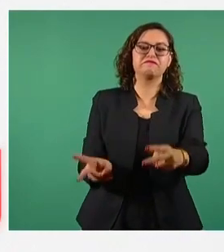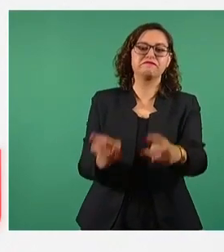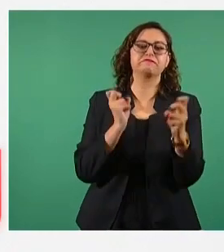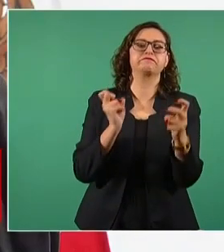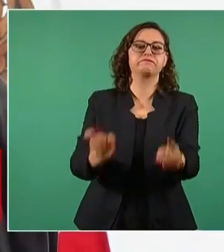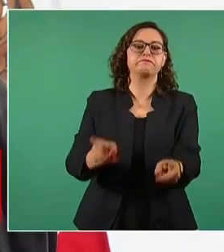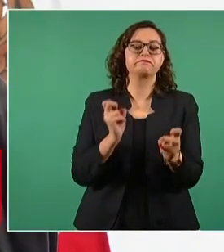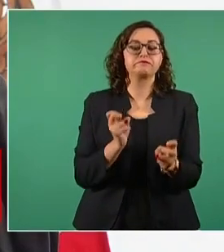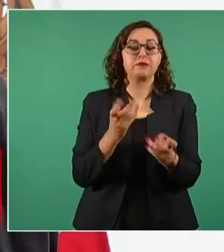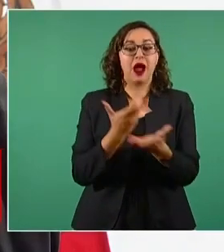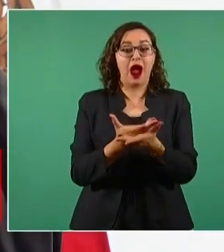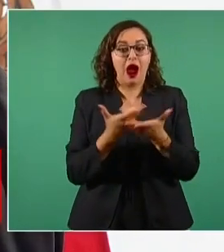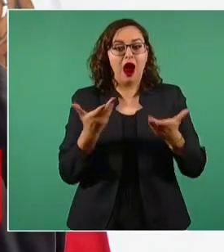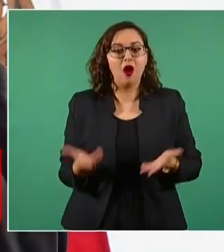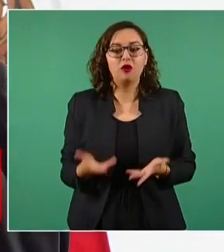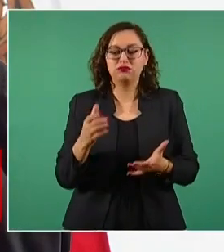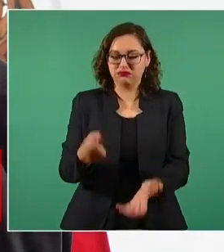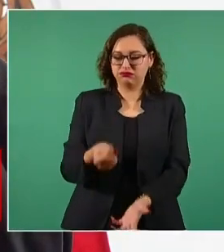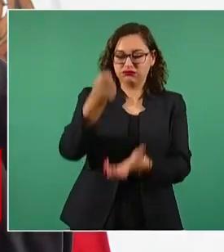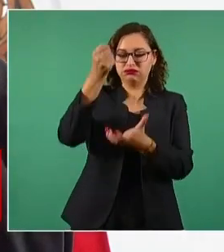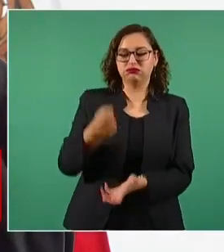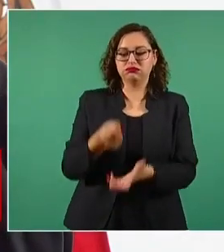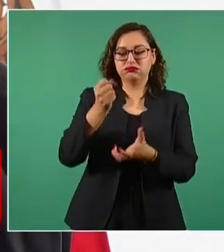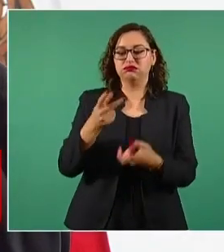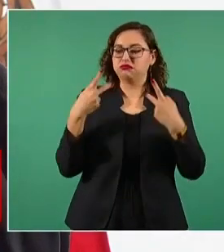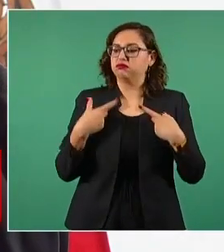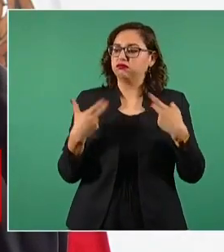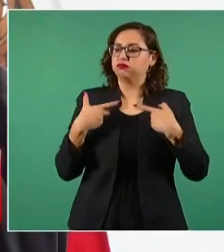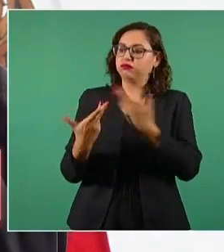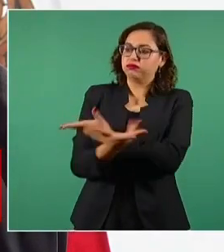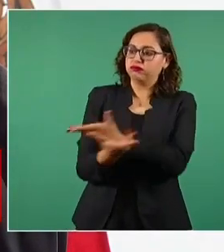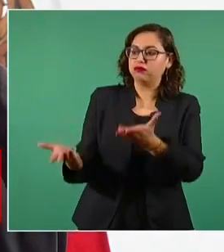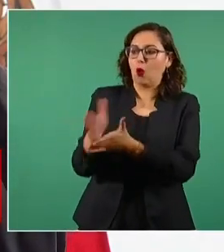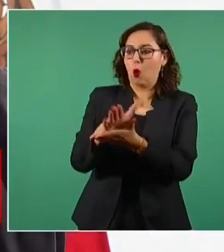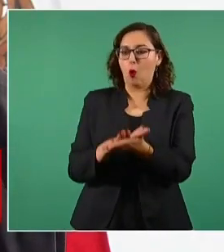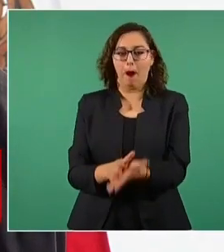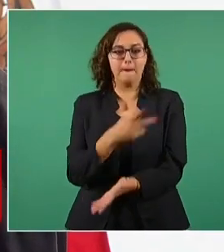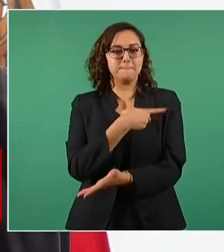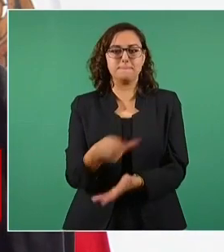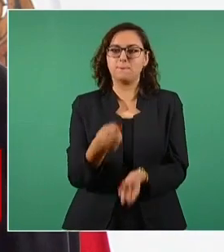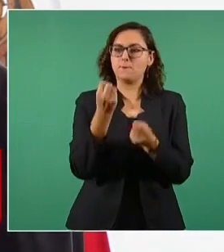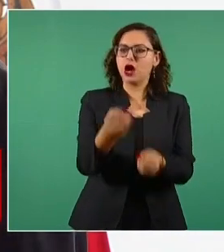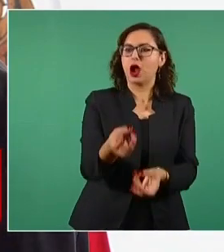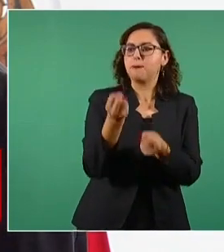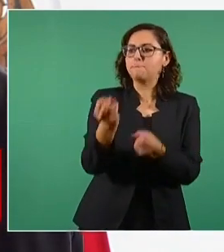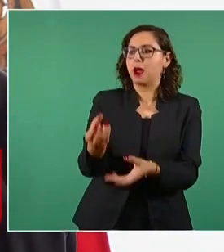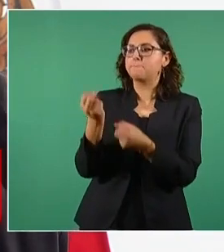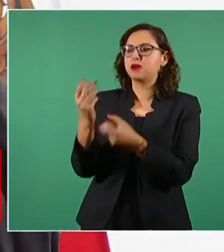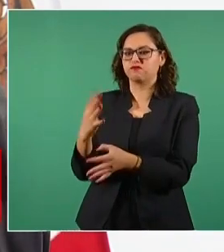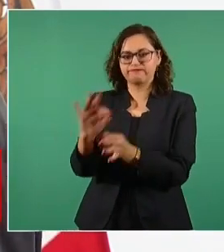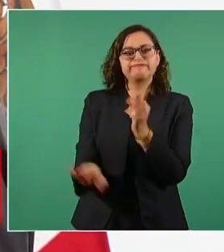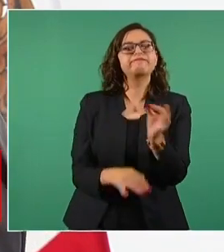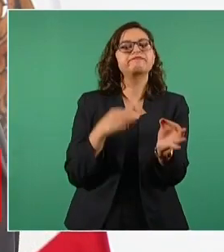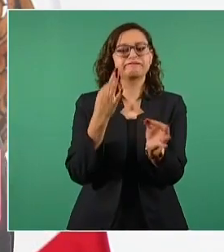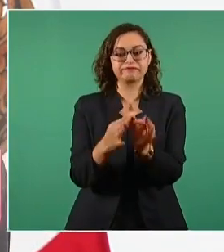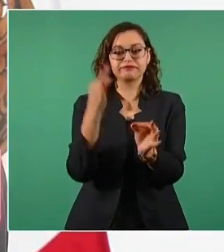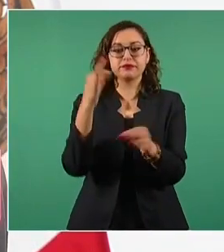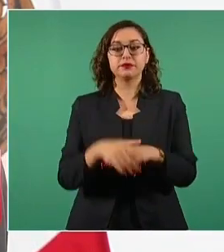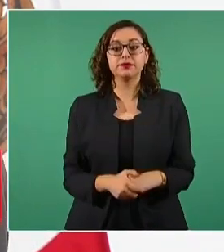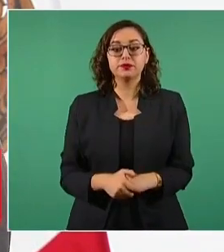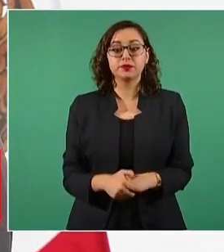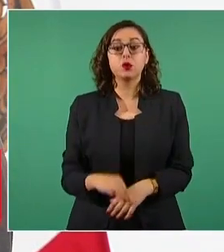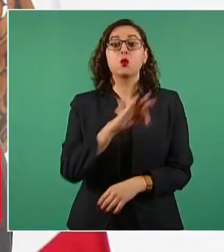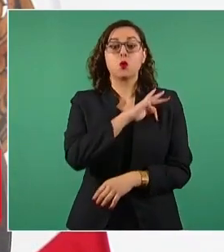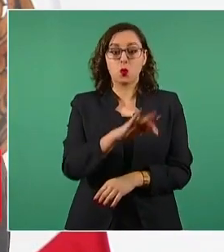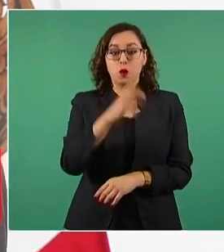olvidados, a los marginados de nuestro país. Puedo afirmar a este respecto que el 70